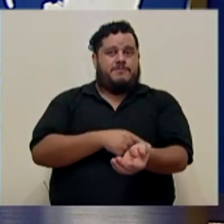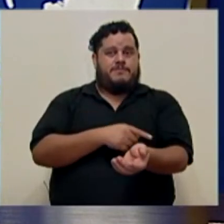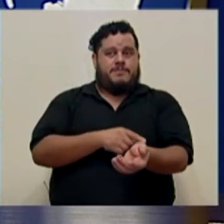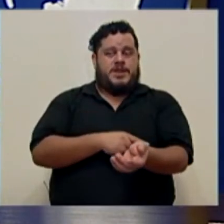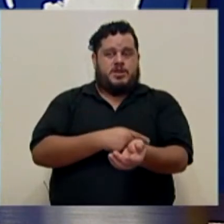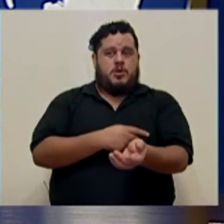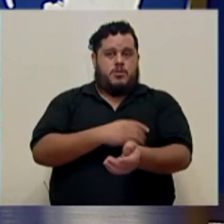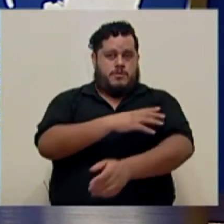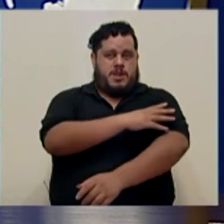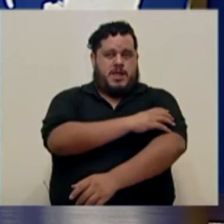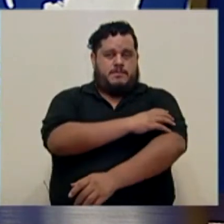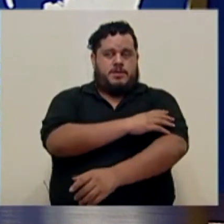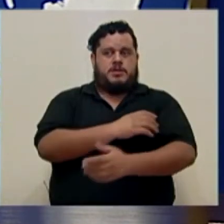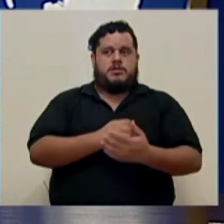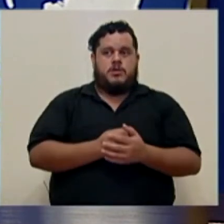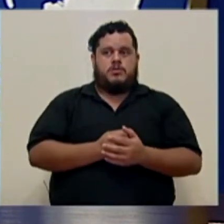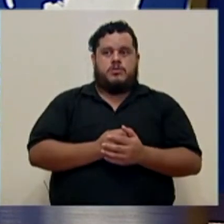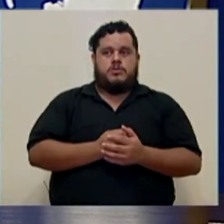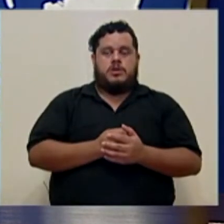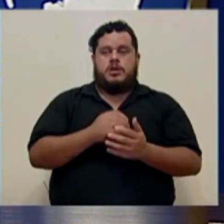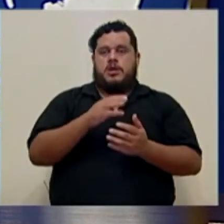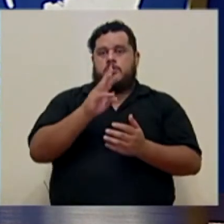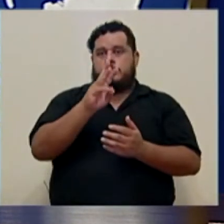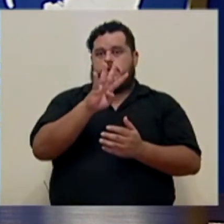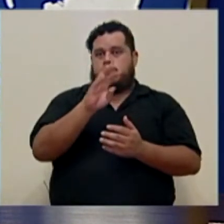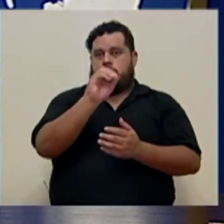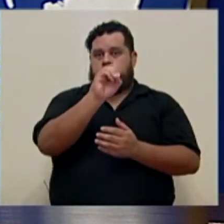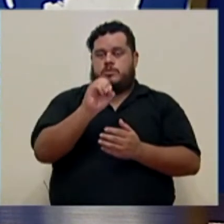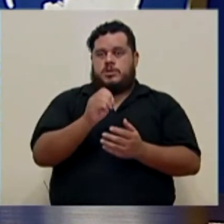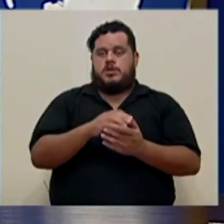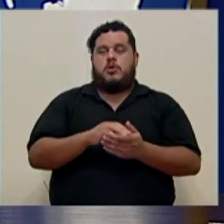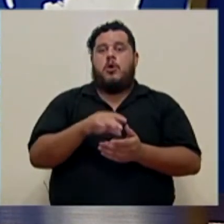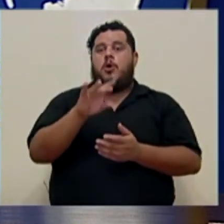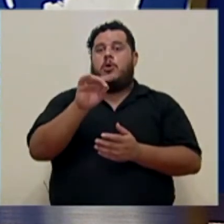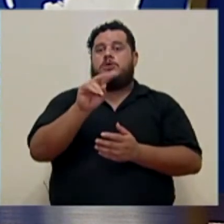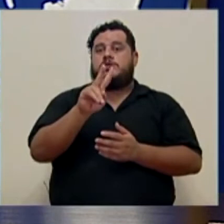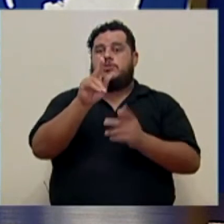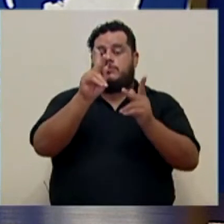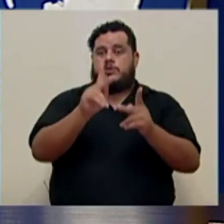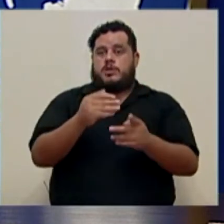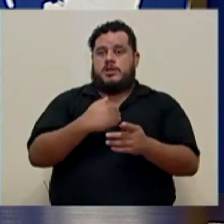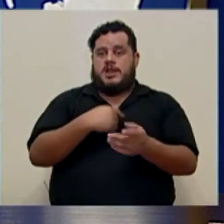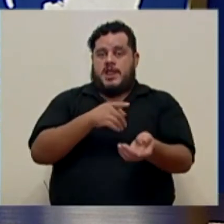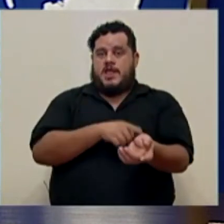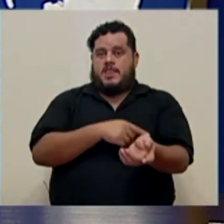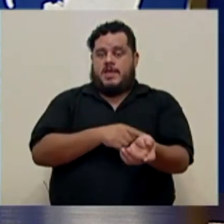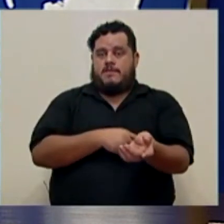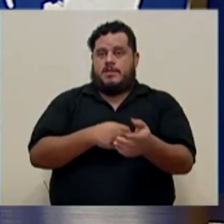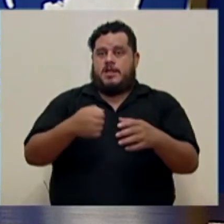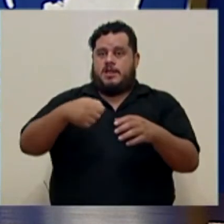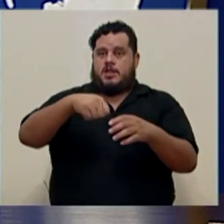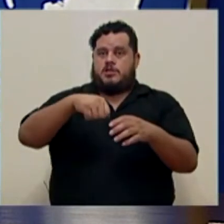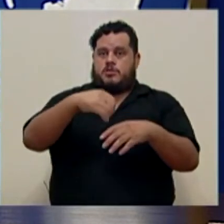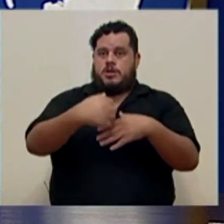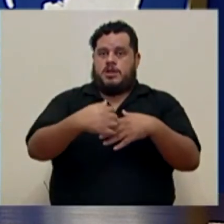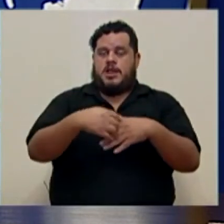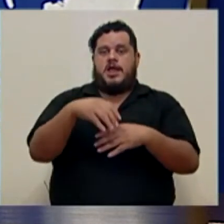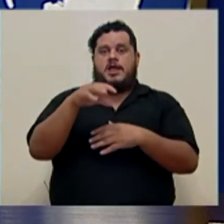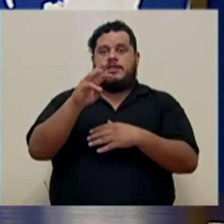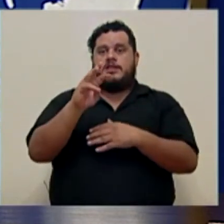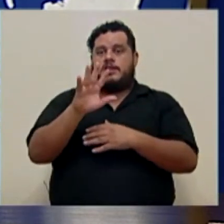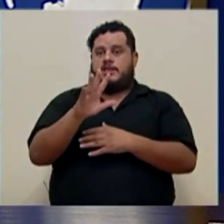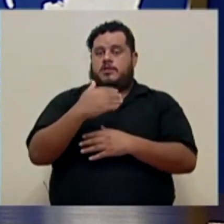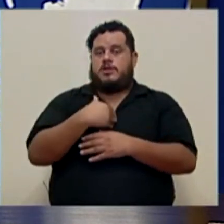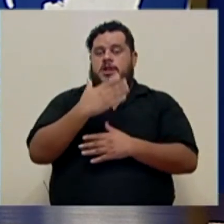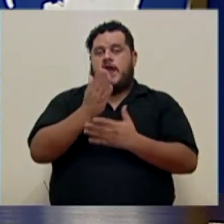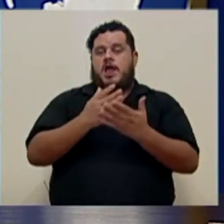hipertensión que corresponde con un 64 por ciento 82 personas tenían diabetes mellitus 75 presentaban algún